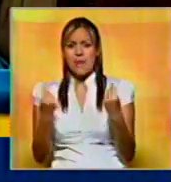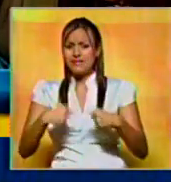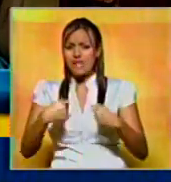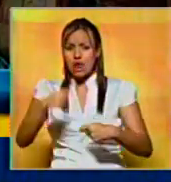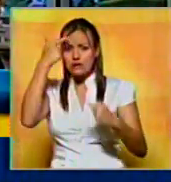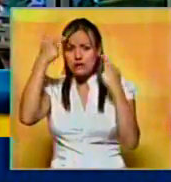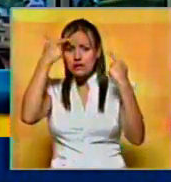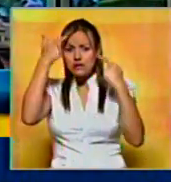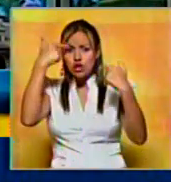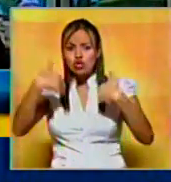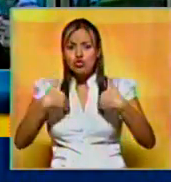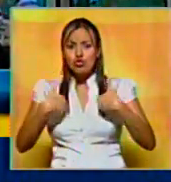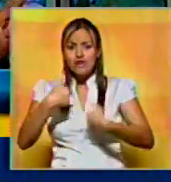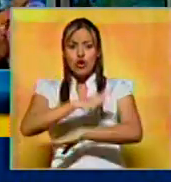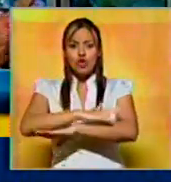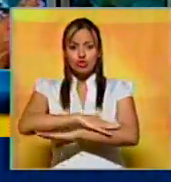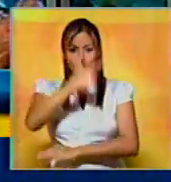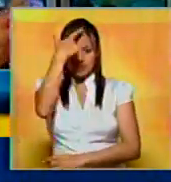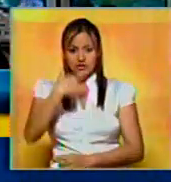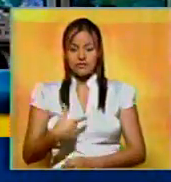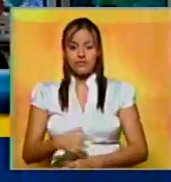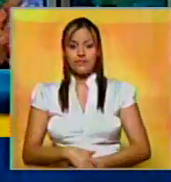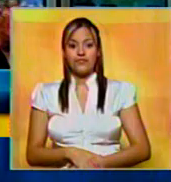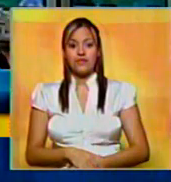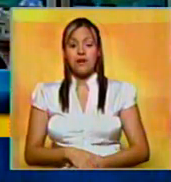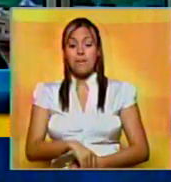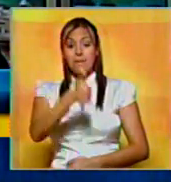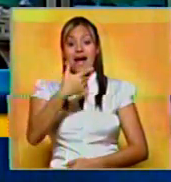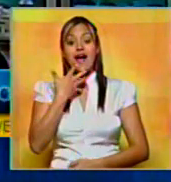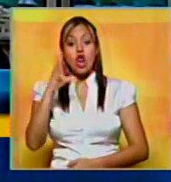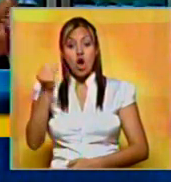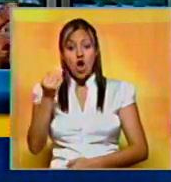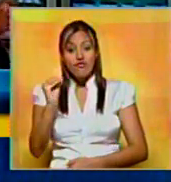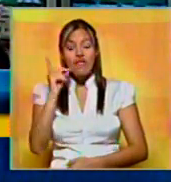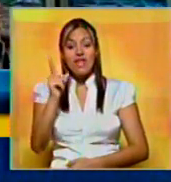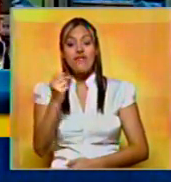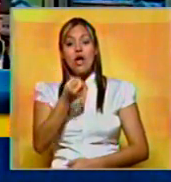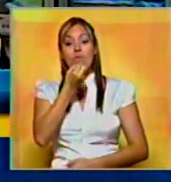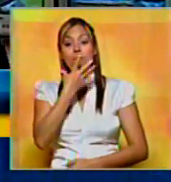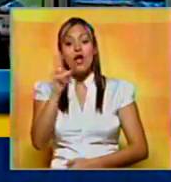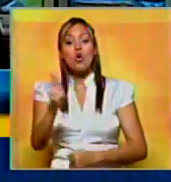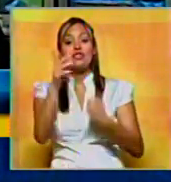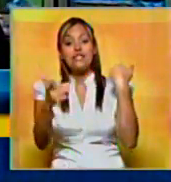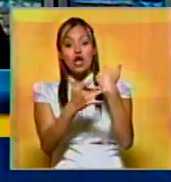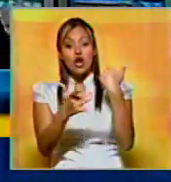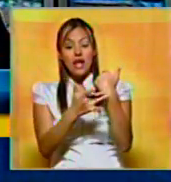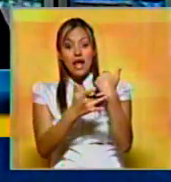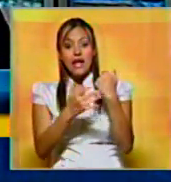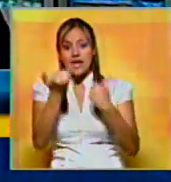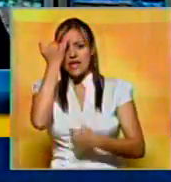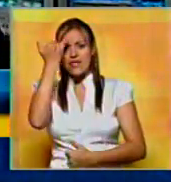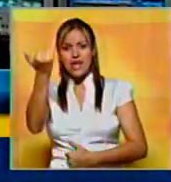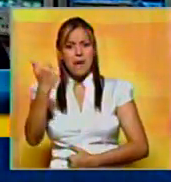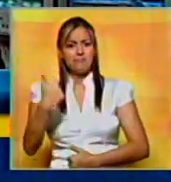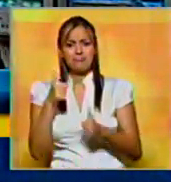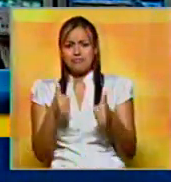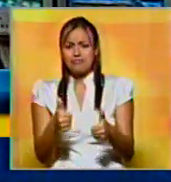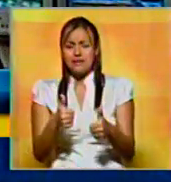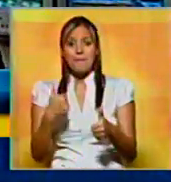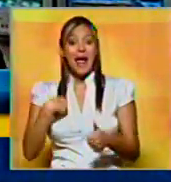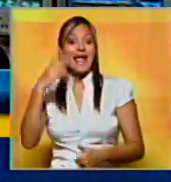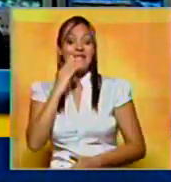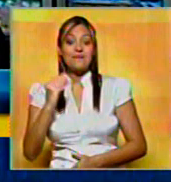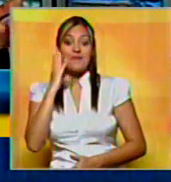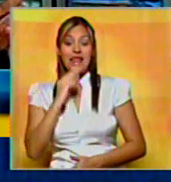influyen en nuestro comportamiento social. orientar a la ciudadanía y sobre todo a los jóvenes a darle un buen uso a la tecnología. La iniciativa ha sido maravillosa, en mi caso en particular, fue una